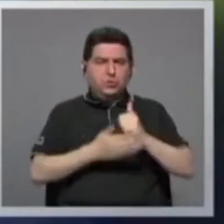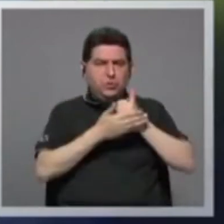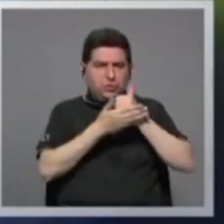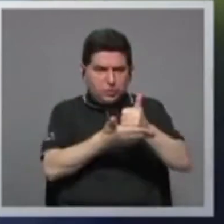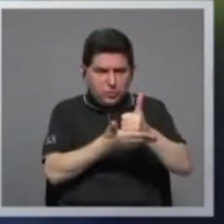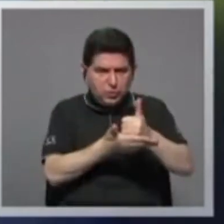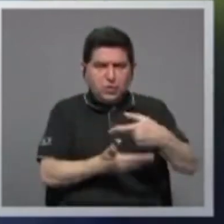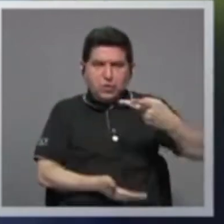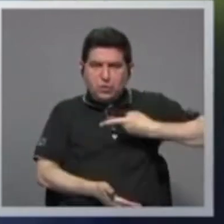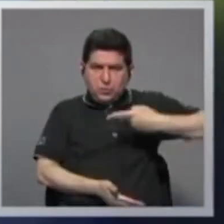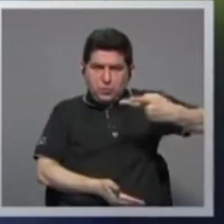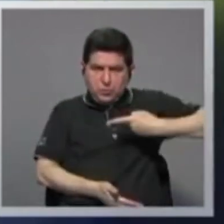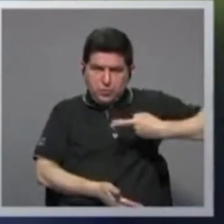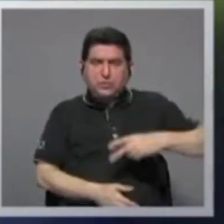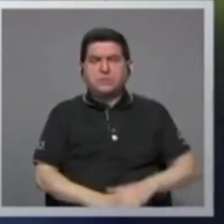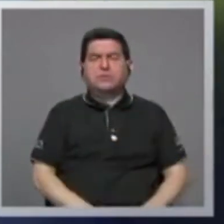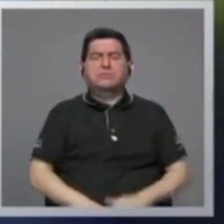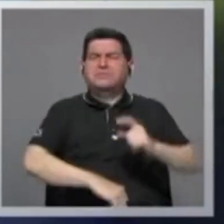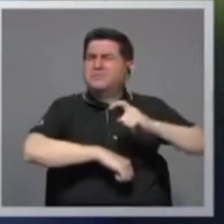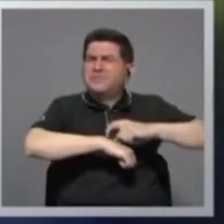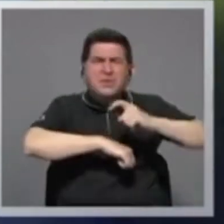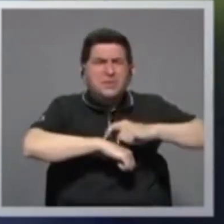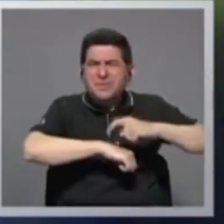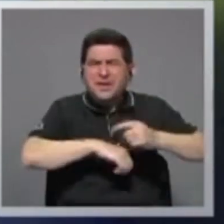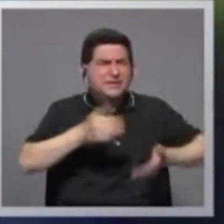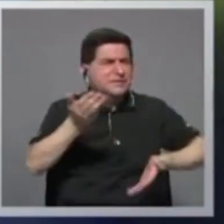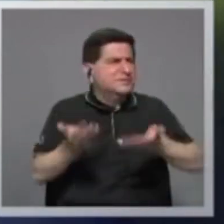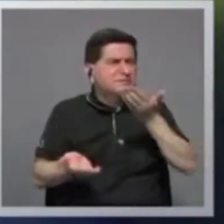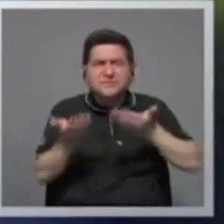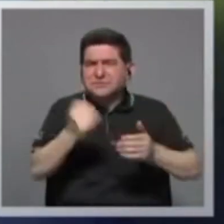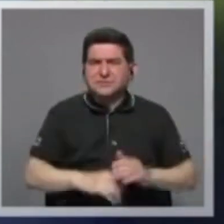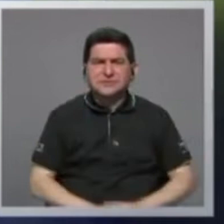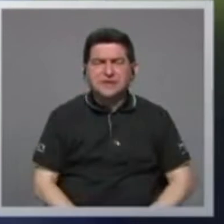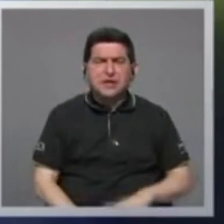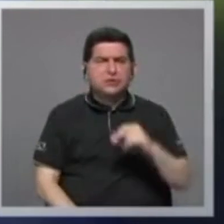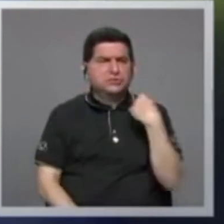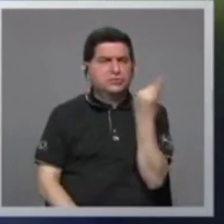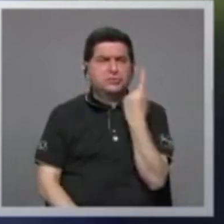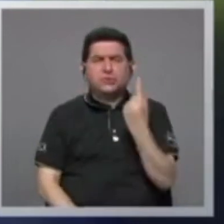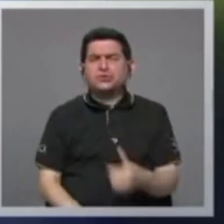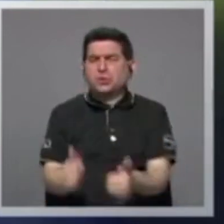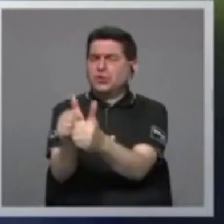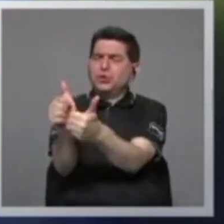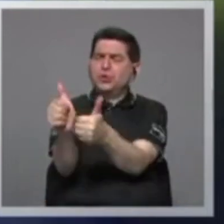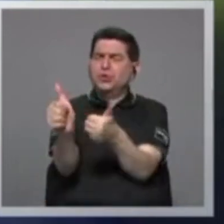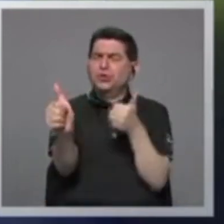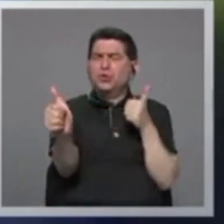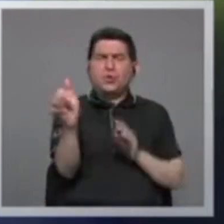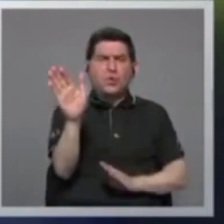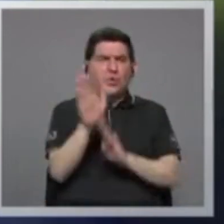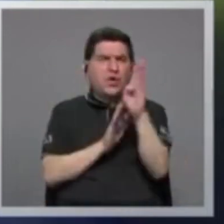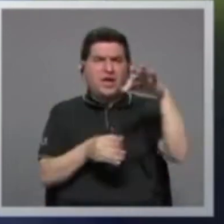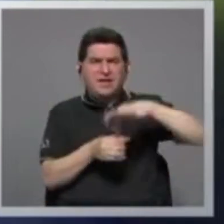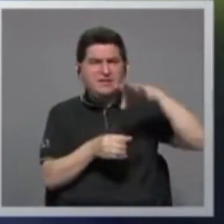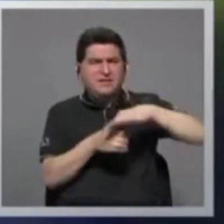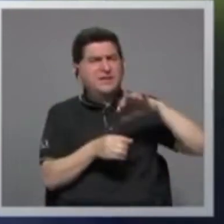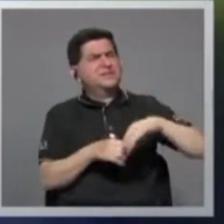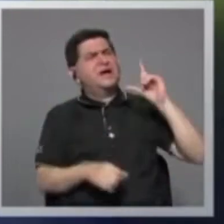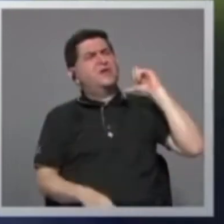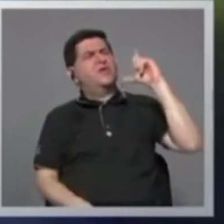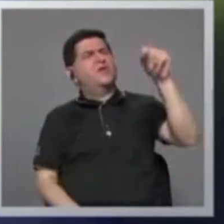cooperado, eran momentos en que había no solo atraso en materia de desarrollo agropecuario rural,